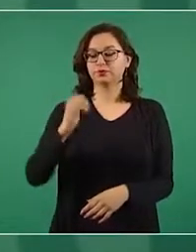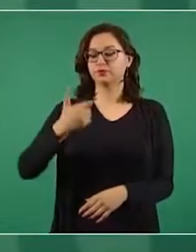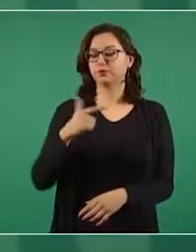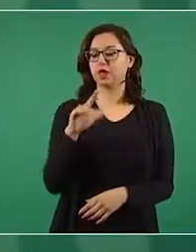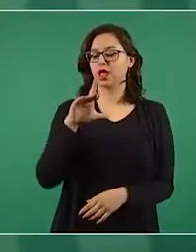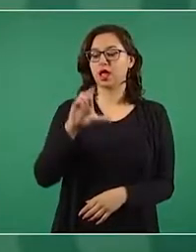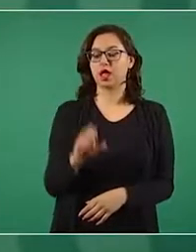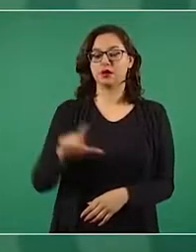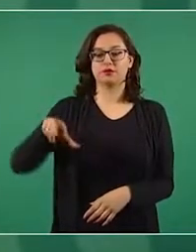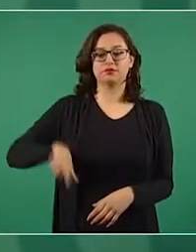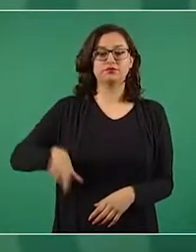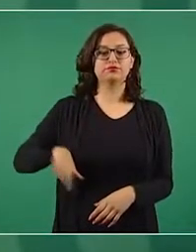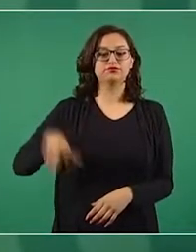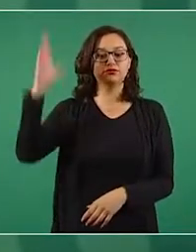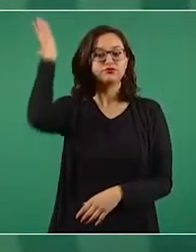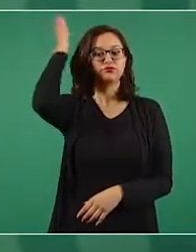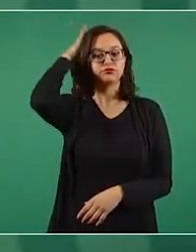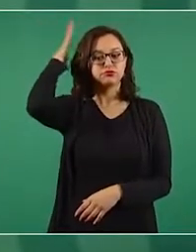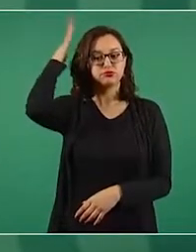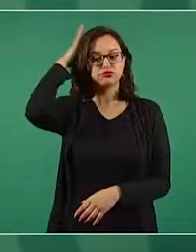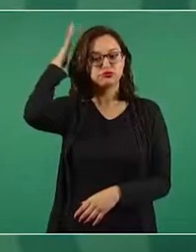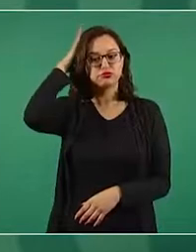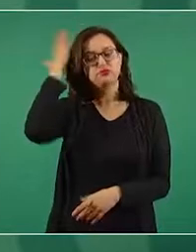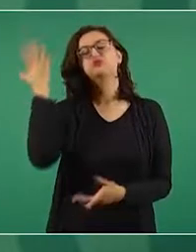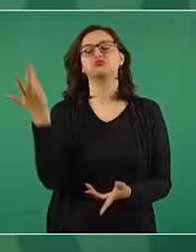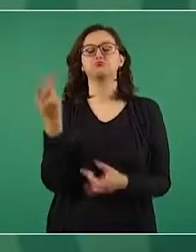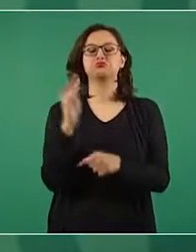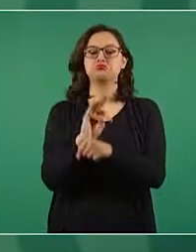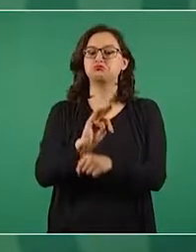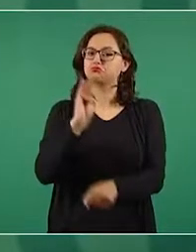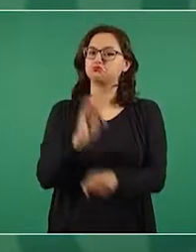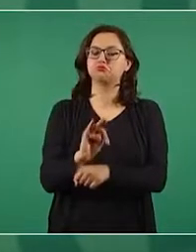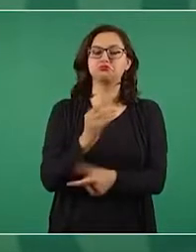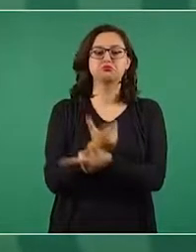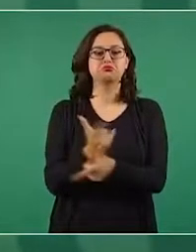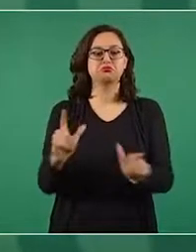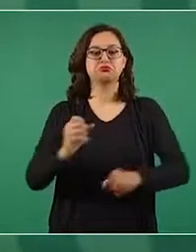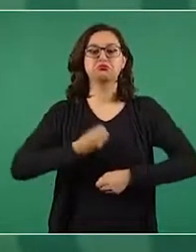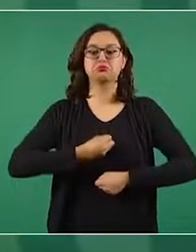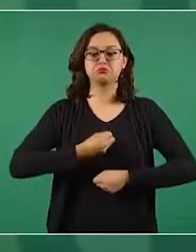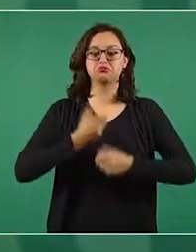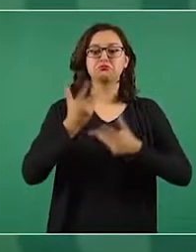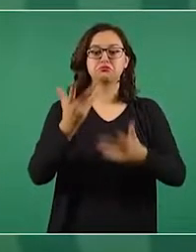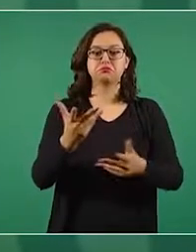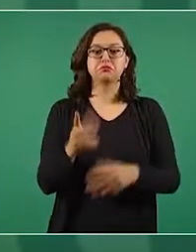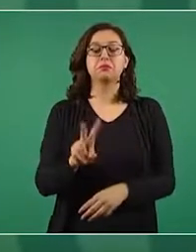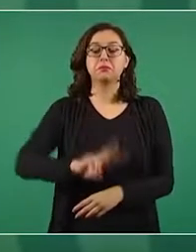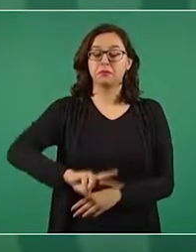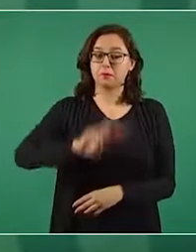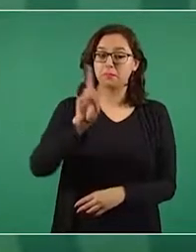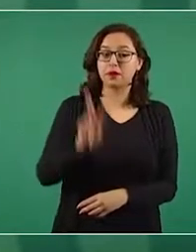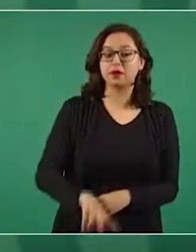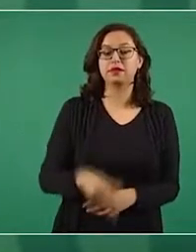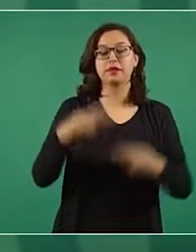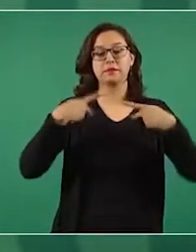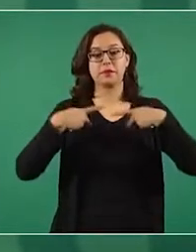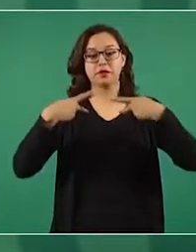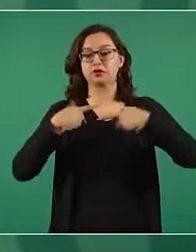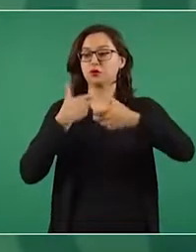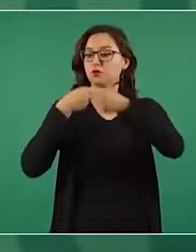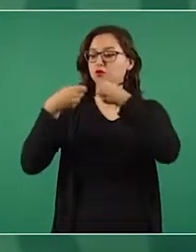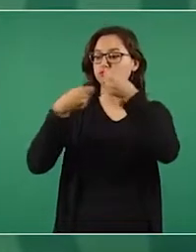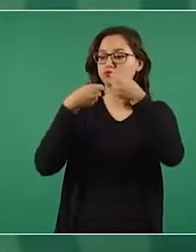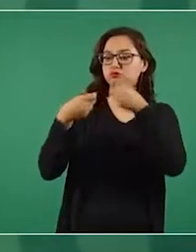Andrés Manuel López Obrador, garantiza la libertad de expresión y está comprometido con la protección de los periodistas